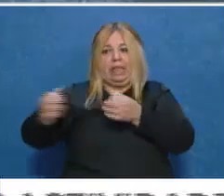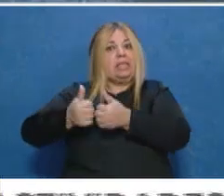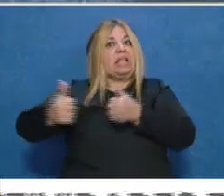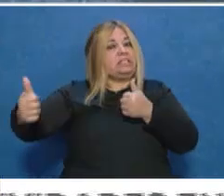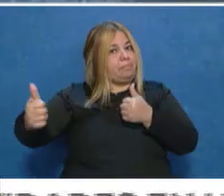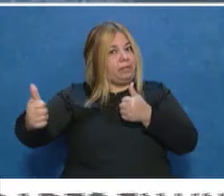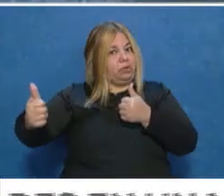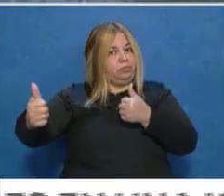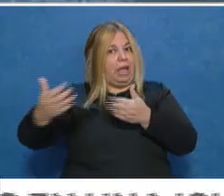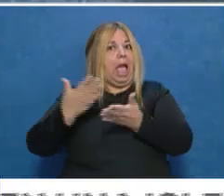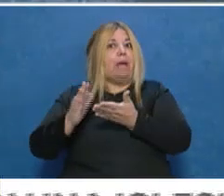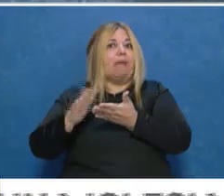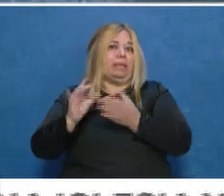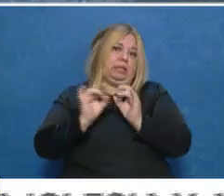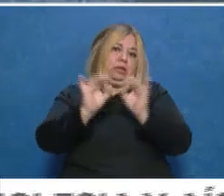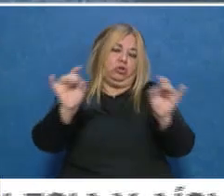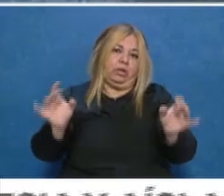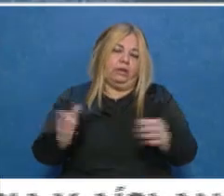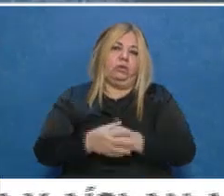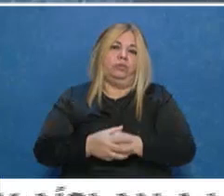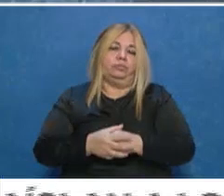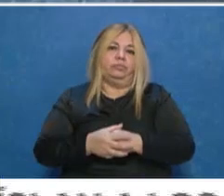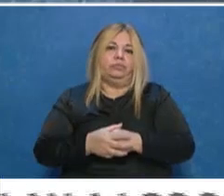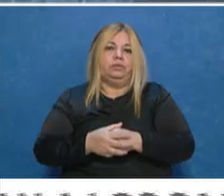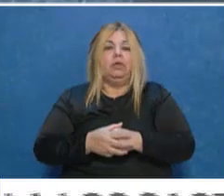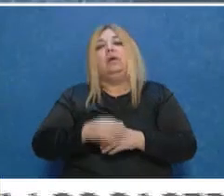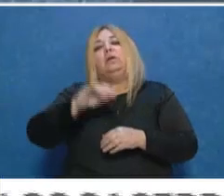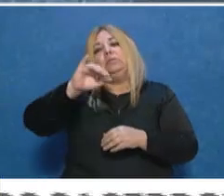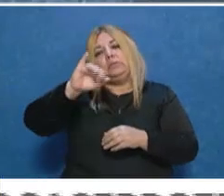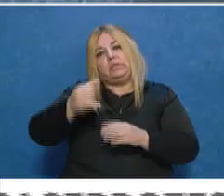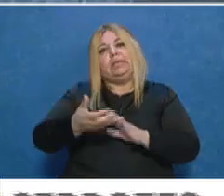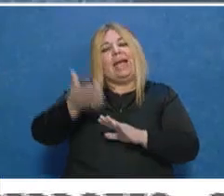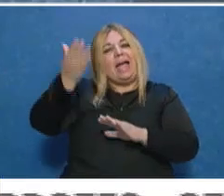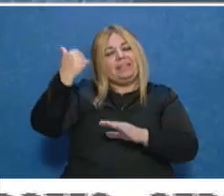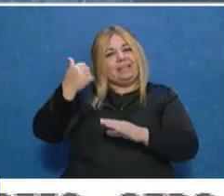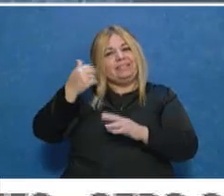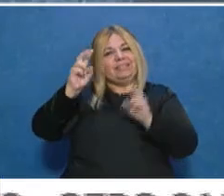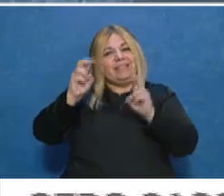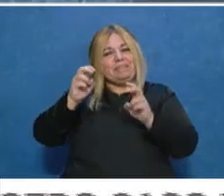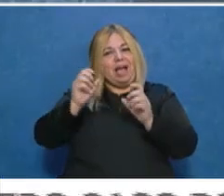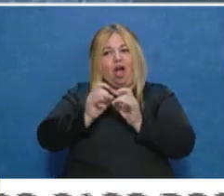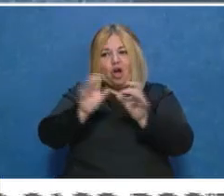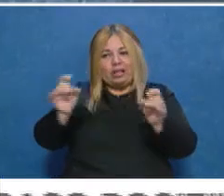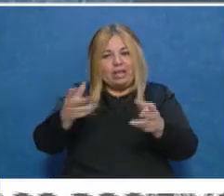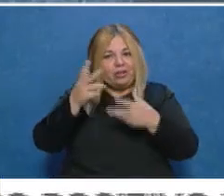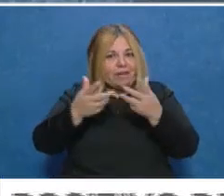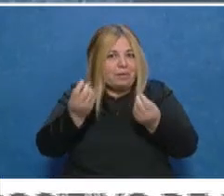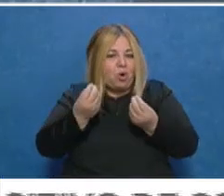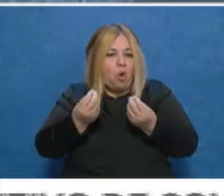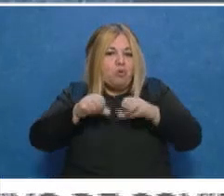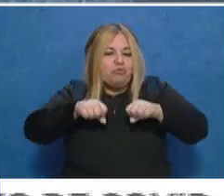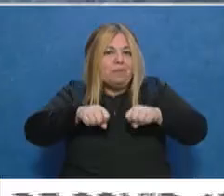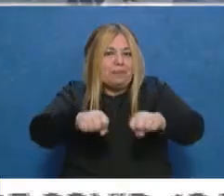Claro, Mario. además decir, que lo decíamos también en otro momento cuando hablábamos de los contagios y de los casos en los supermercados,